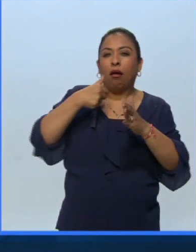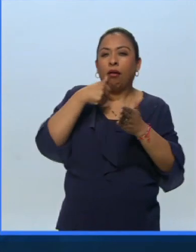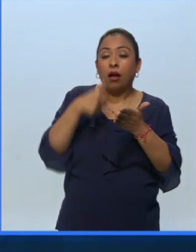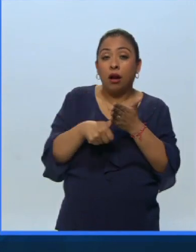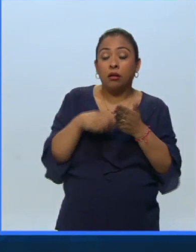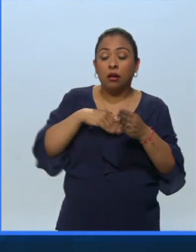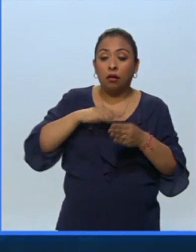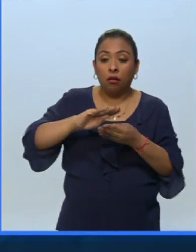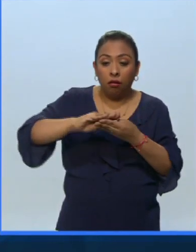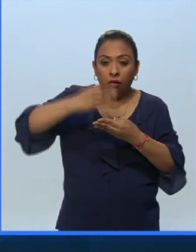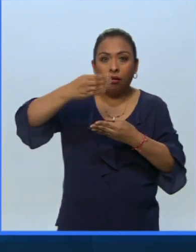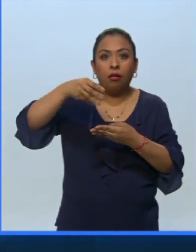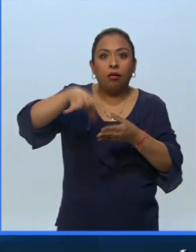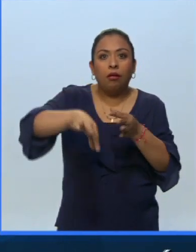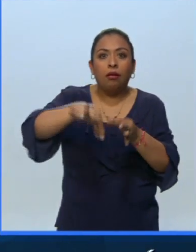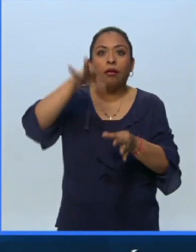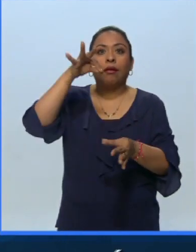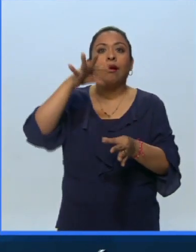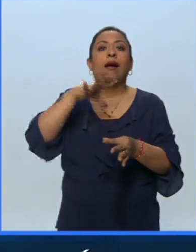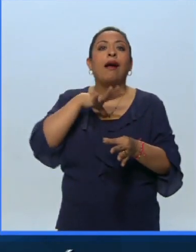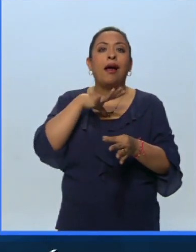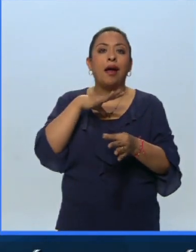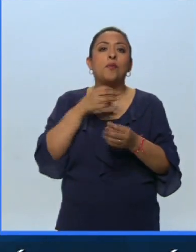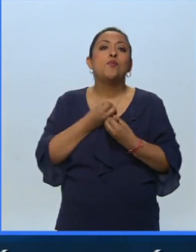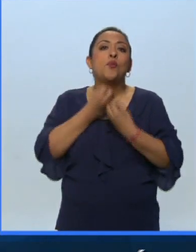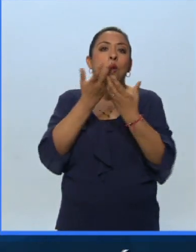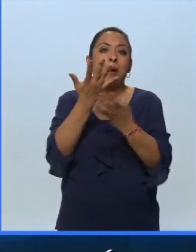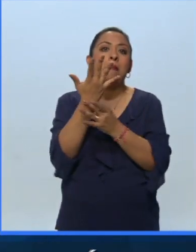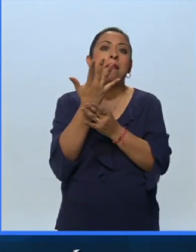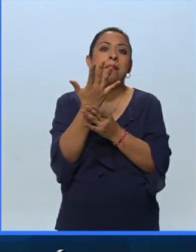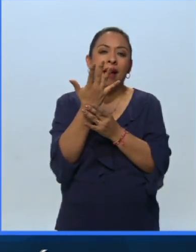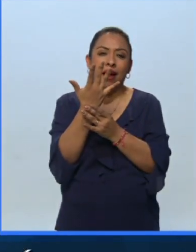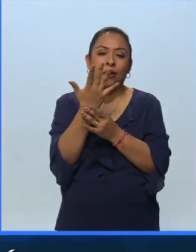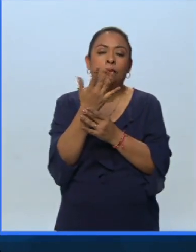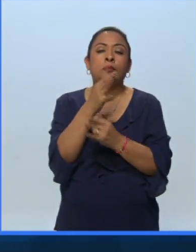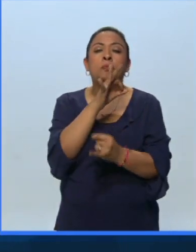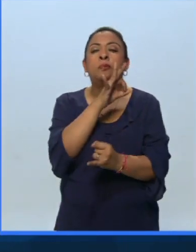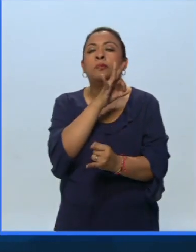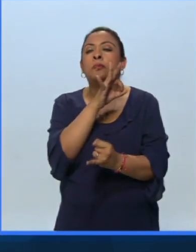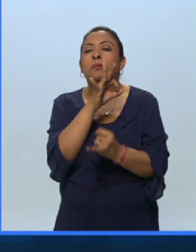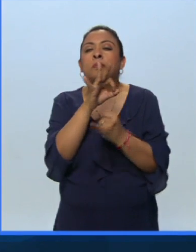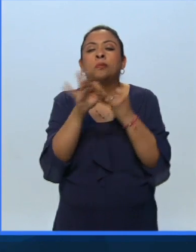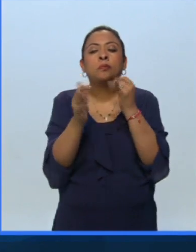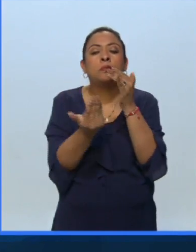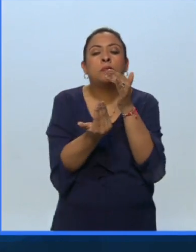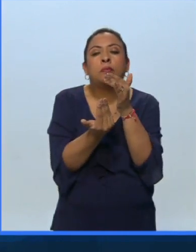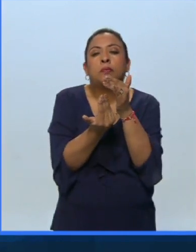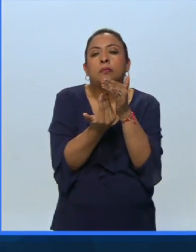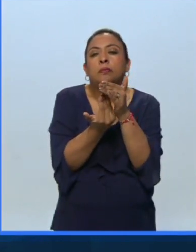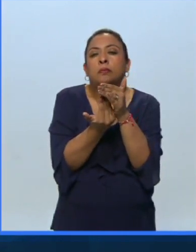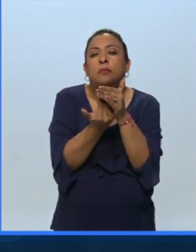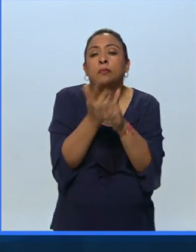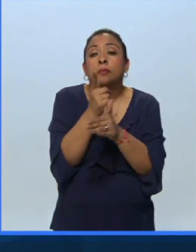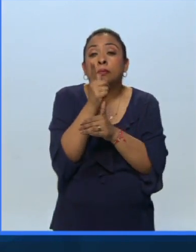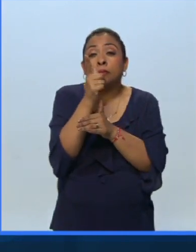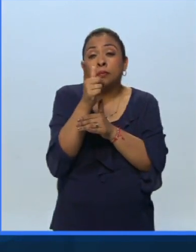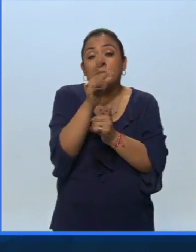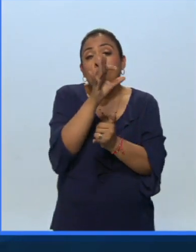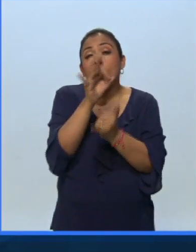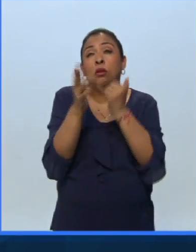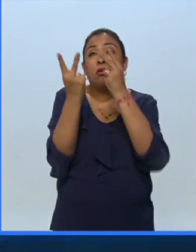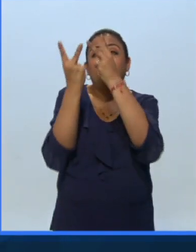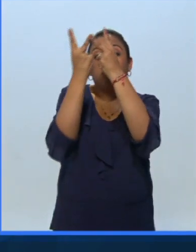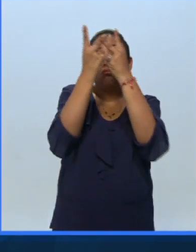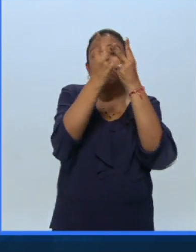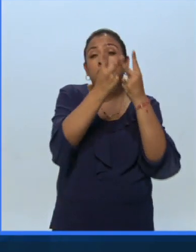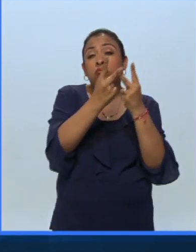buzón abre y está el poema Mano que el último destello de la última mañana que la última estrella